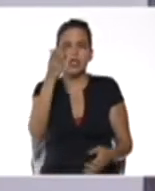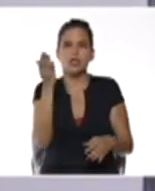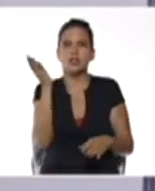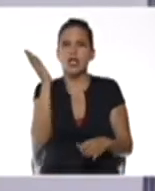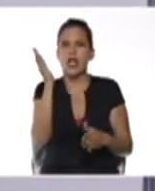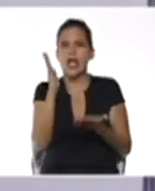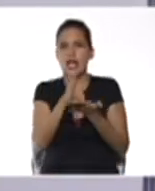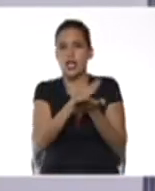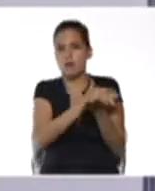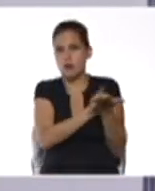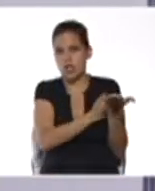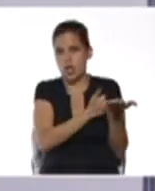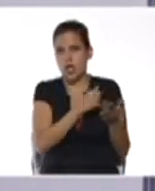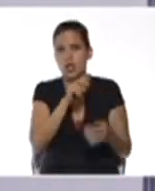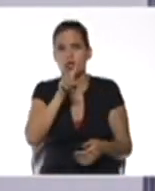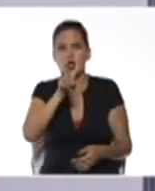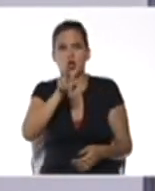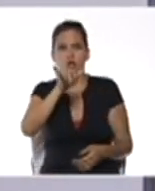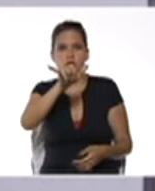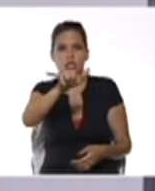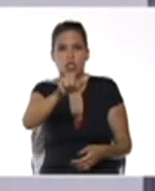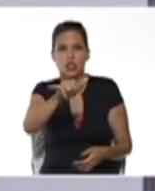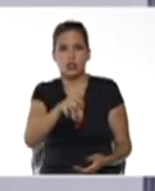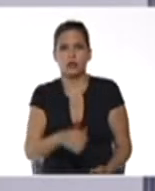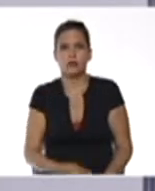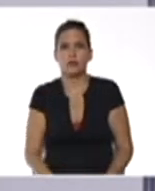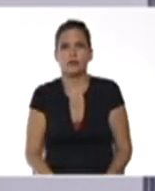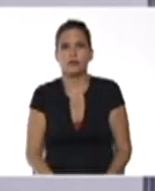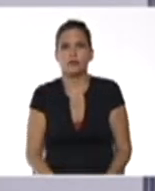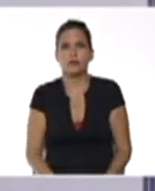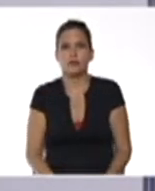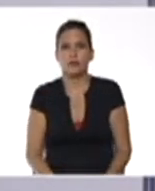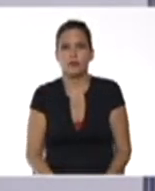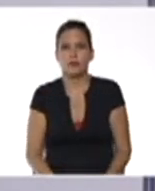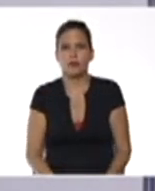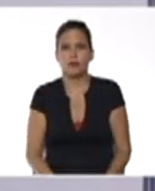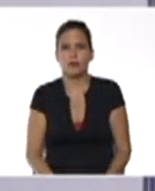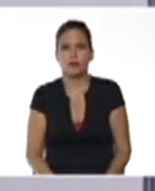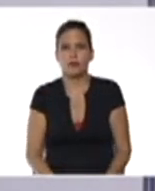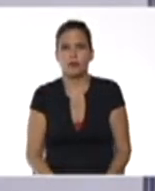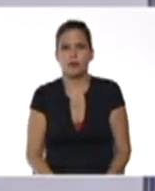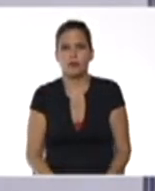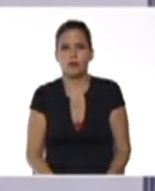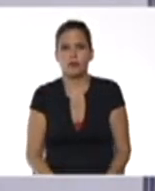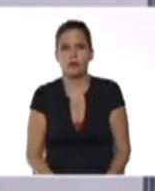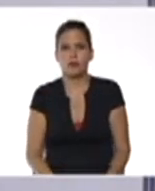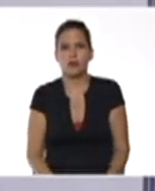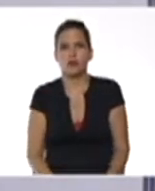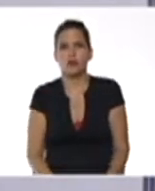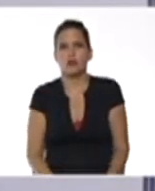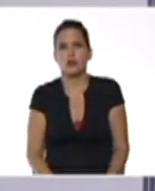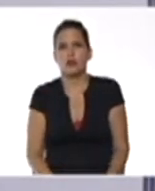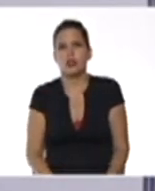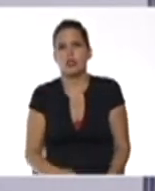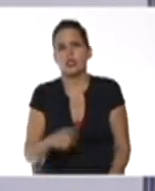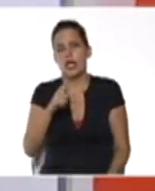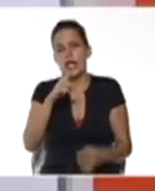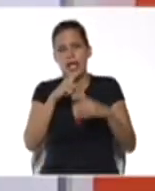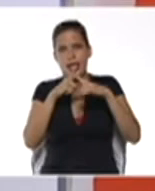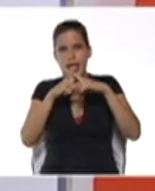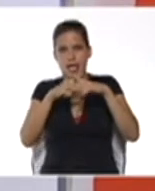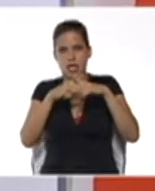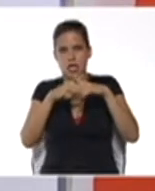Y aquí vamos a efectuar las operaciones indicadas. Aquí sería 1, porque se sobreentiende que el coeficiente